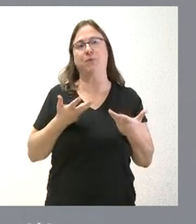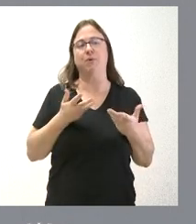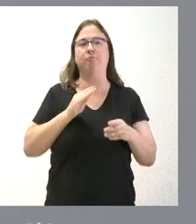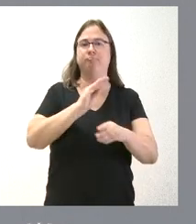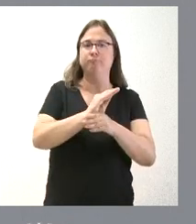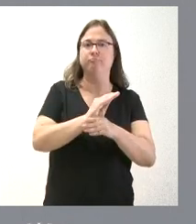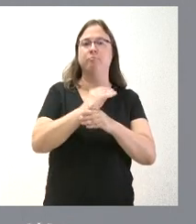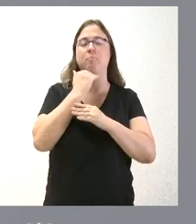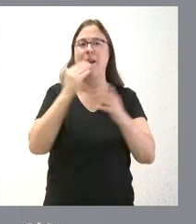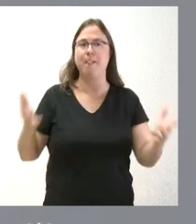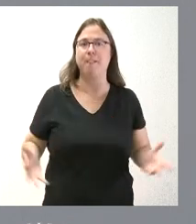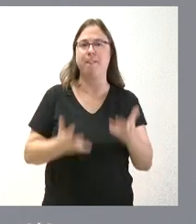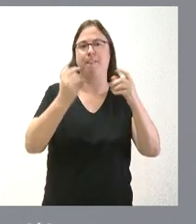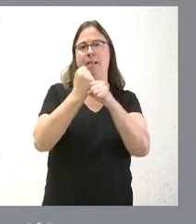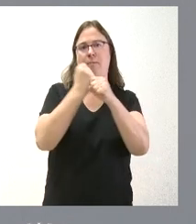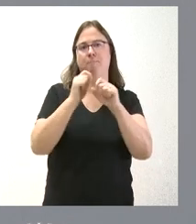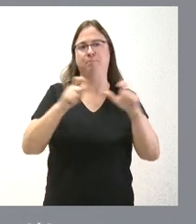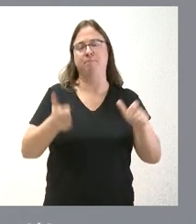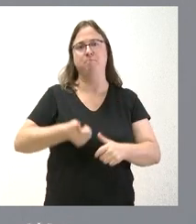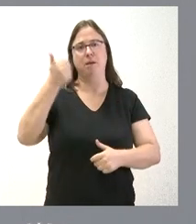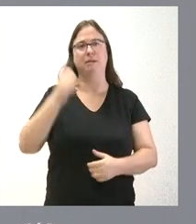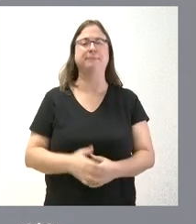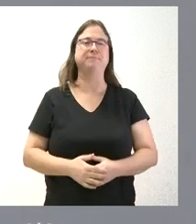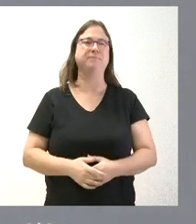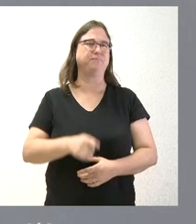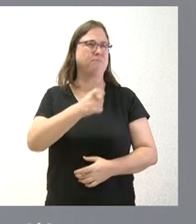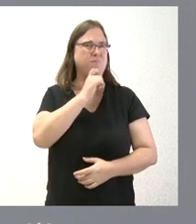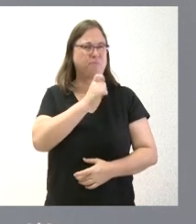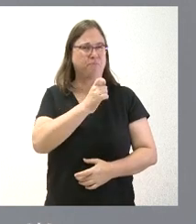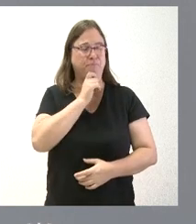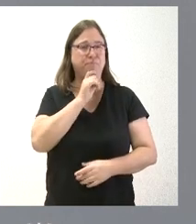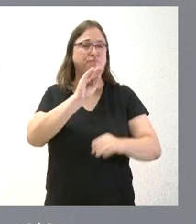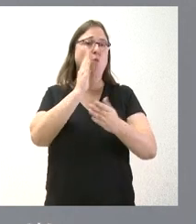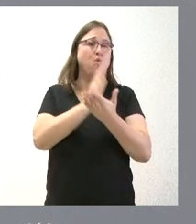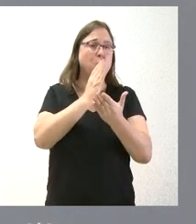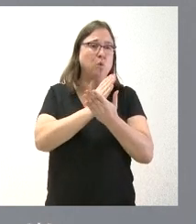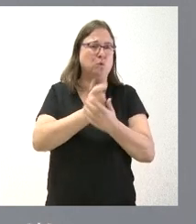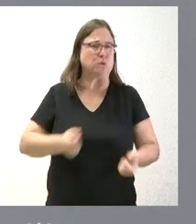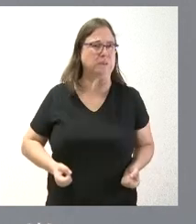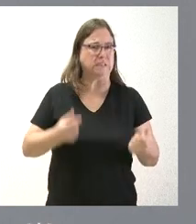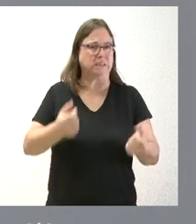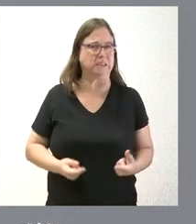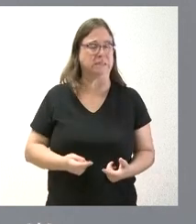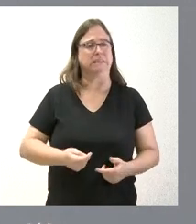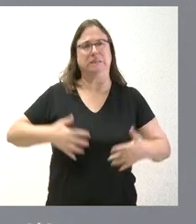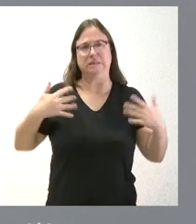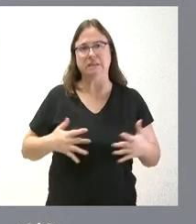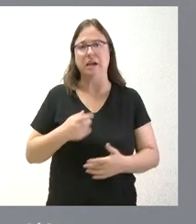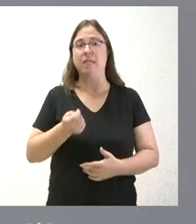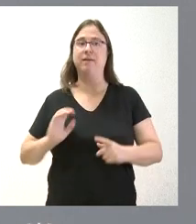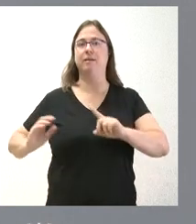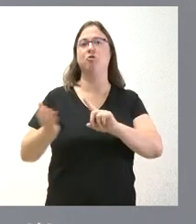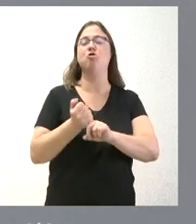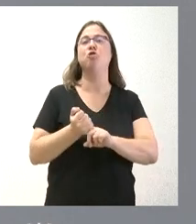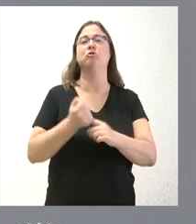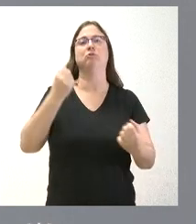contribuir a impulsar su actividad. La complejidad y el elevado coste de esta formación, que es necesaria para acceder a la profesión de conductor de